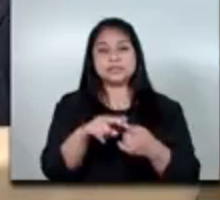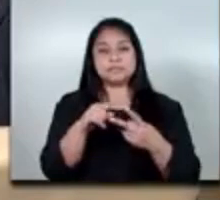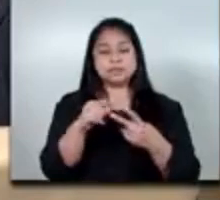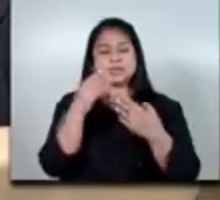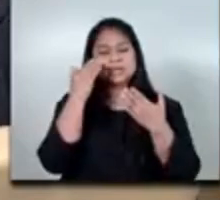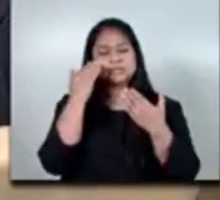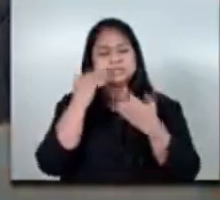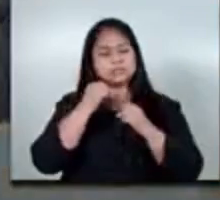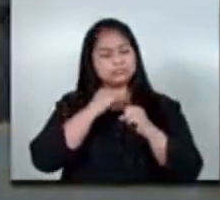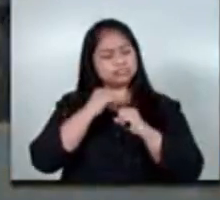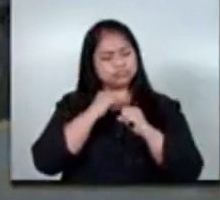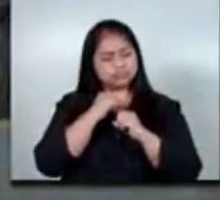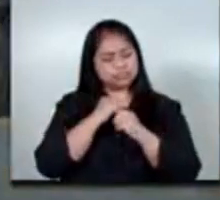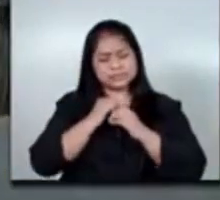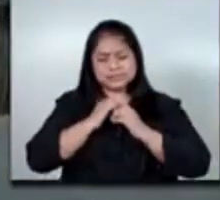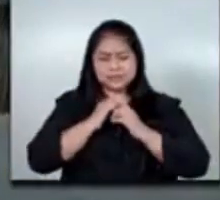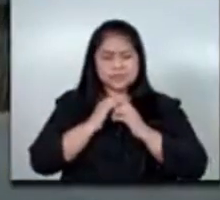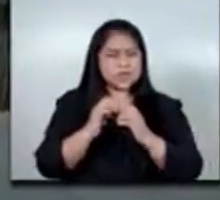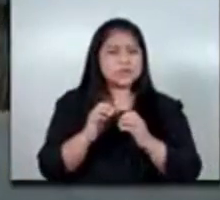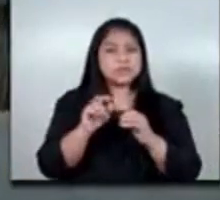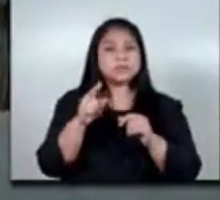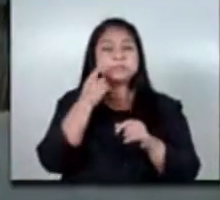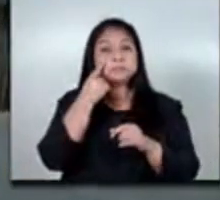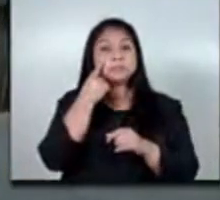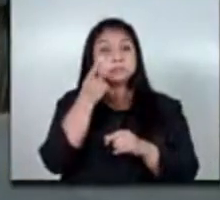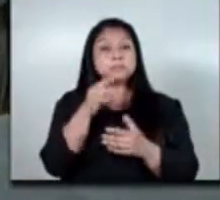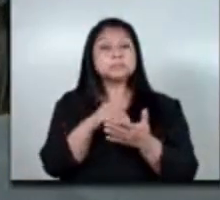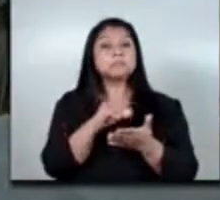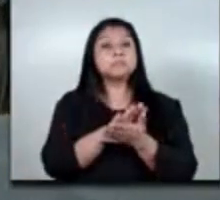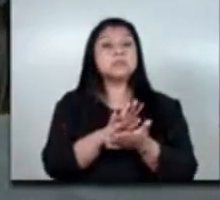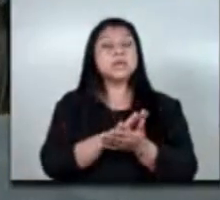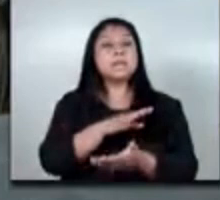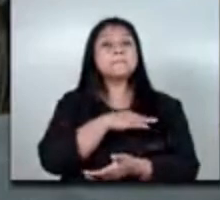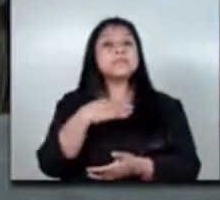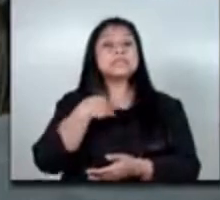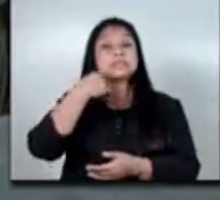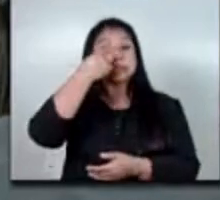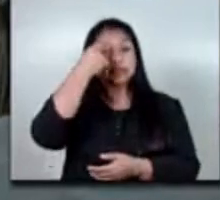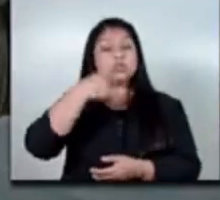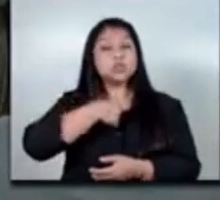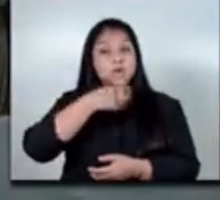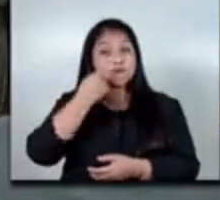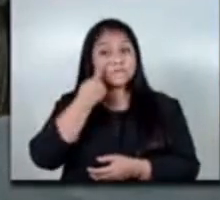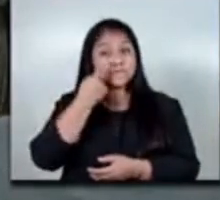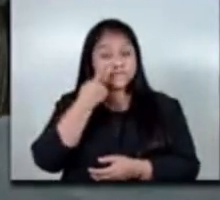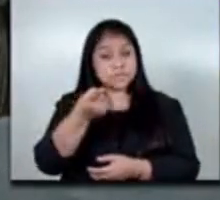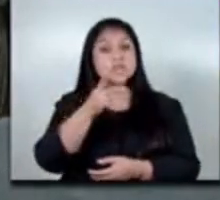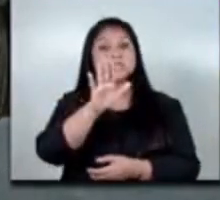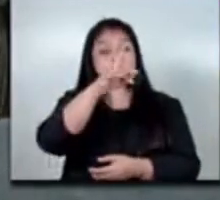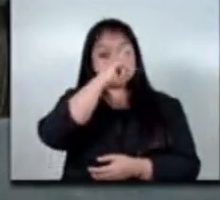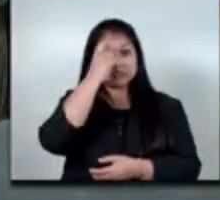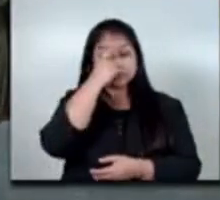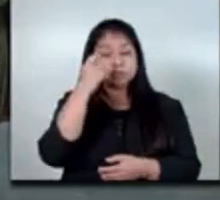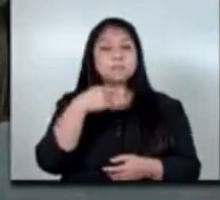dedicación y el empeño si a alguien le consta el trabajo del ministerio de trabajo es a mí y me consta por el